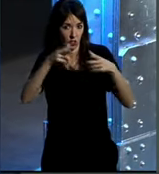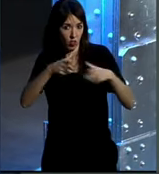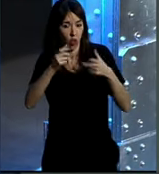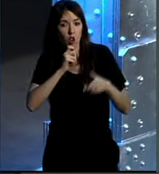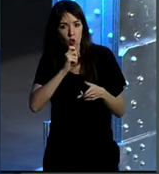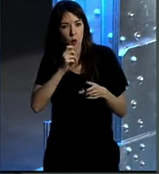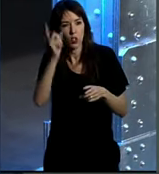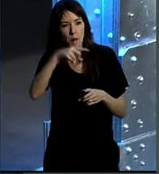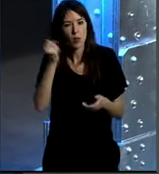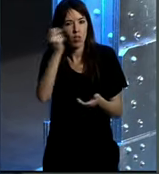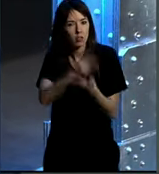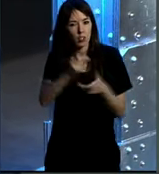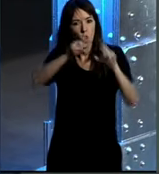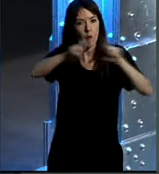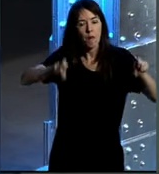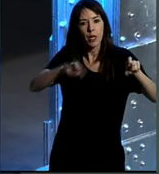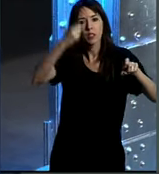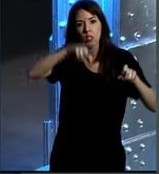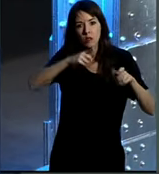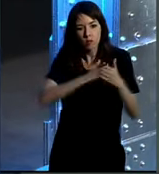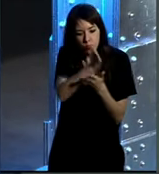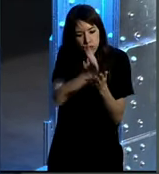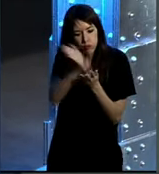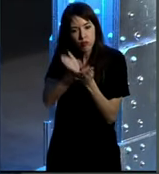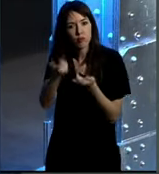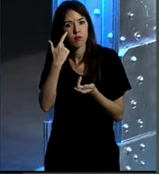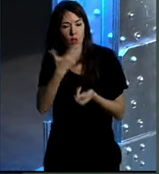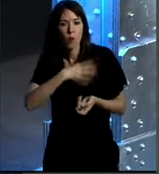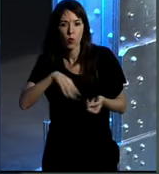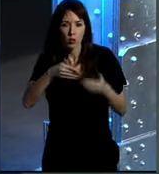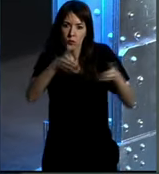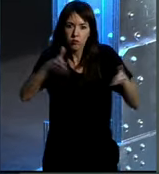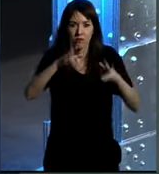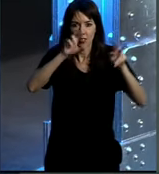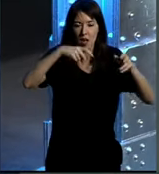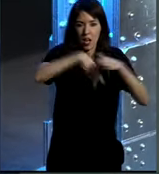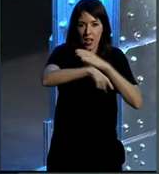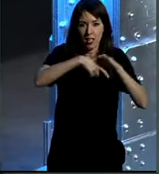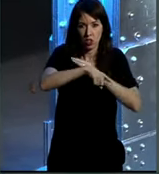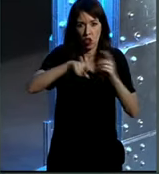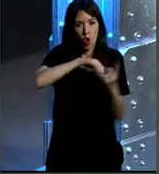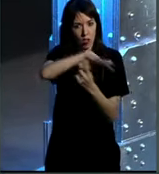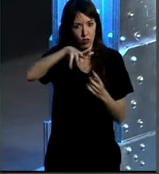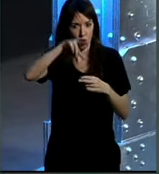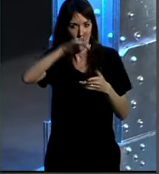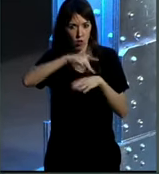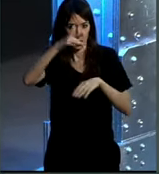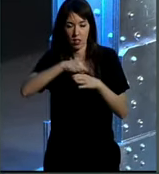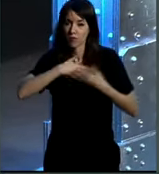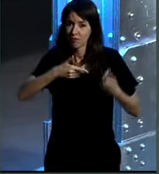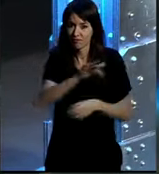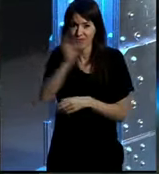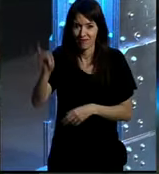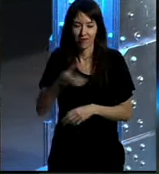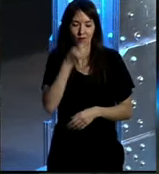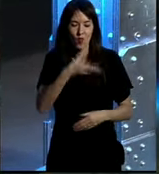supuesto para las empresas y las vías y posibilidades que se abren en torno a la gestión en los entornos digitales. Cuando quieras,